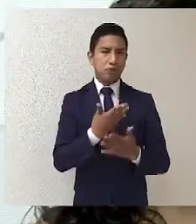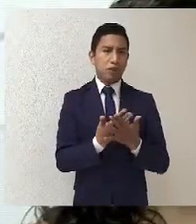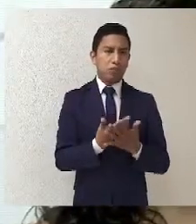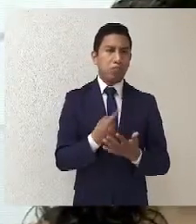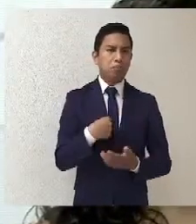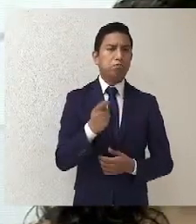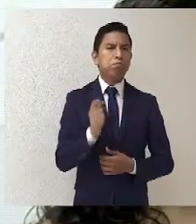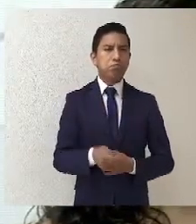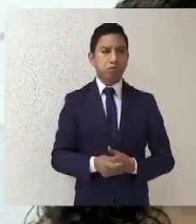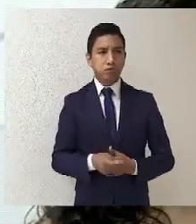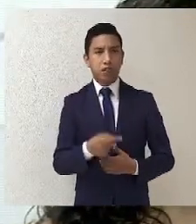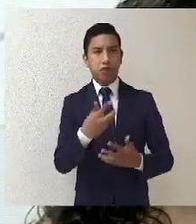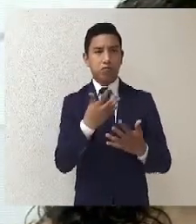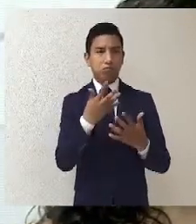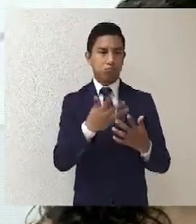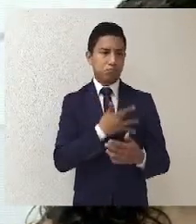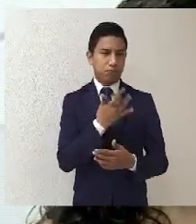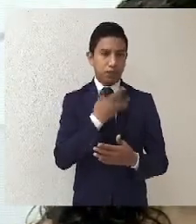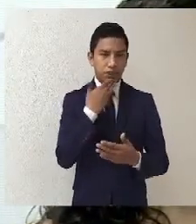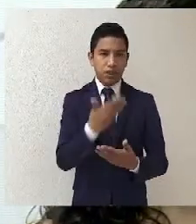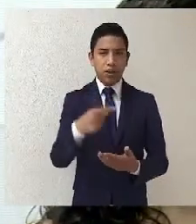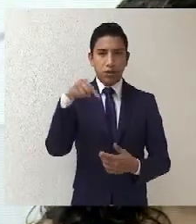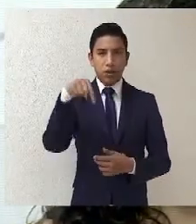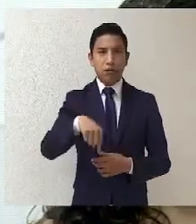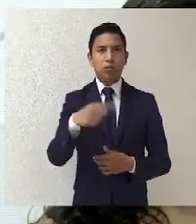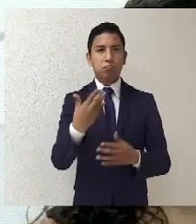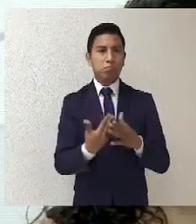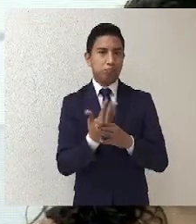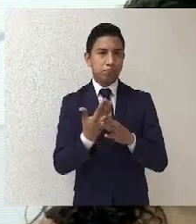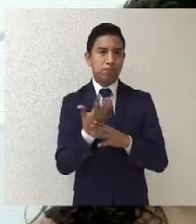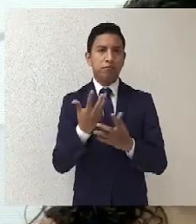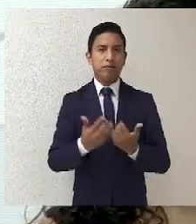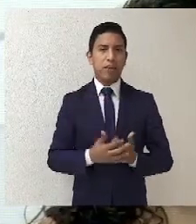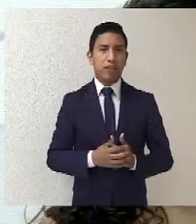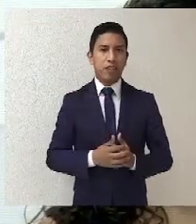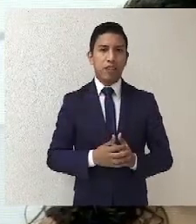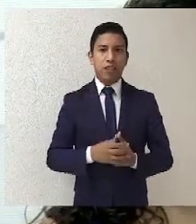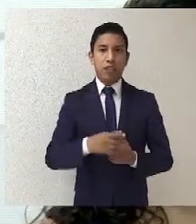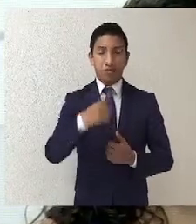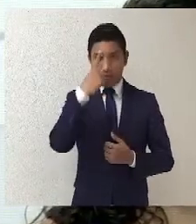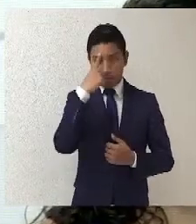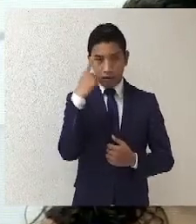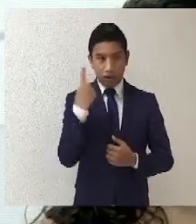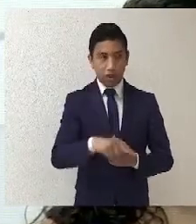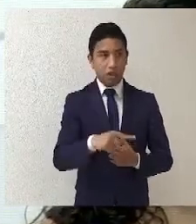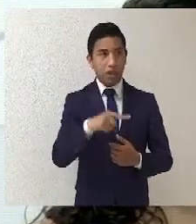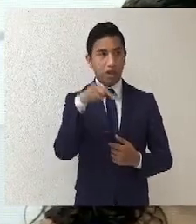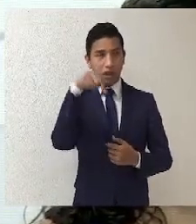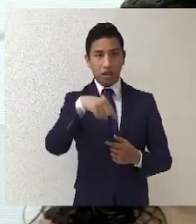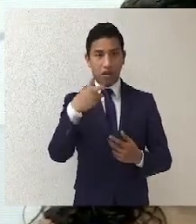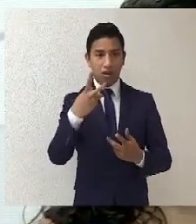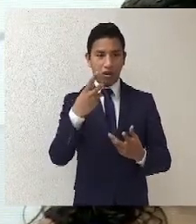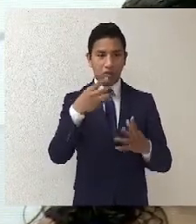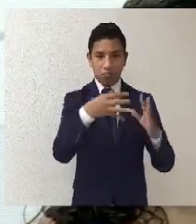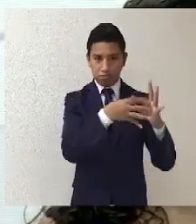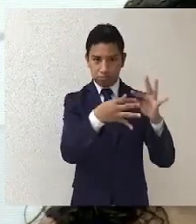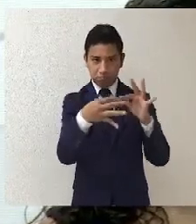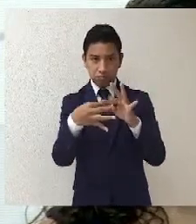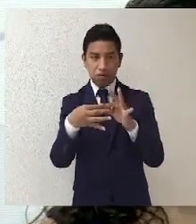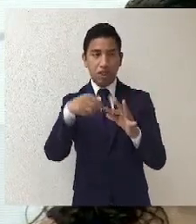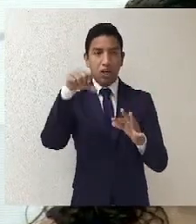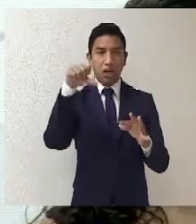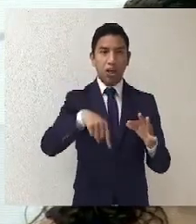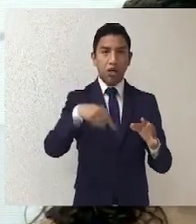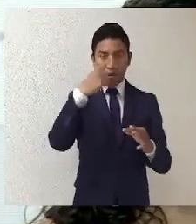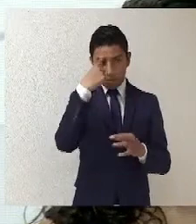inicia esta mañana. Que se obtengan los mejores resultados para todos y todos los aquí presentes.